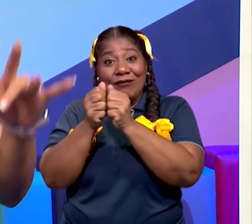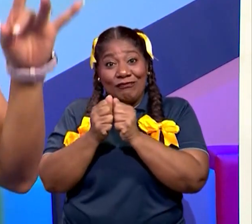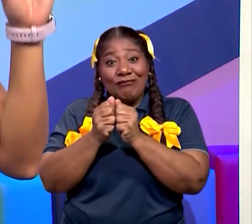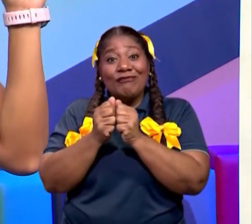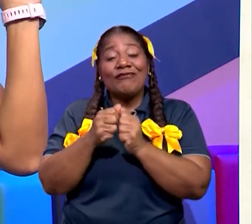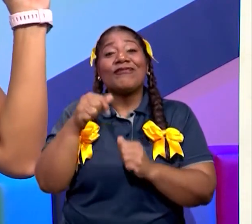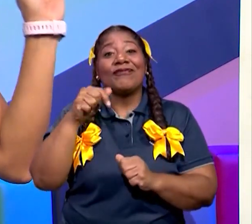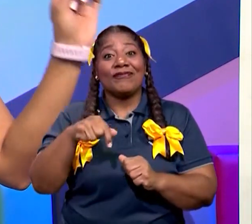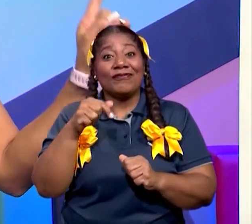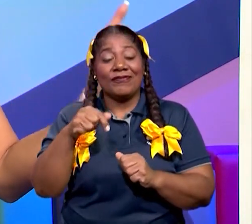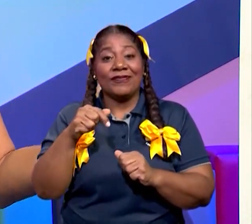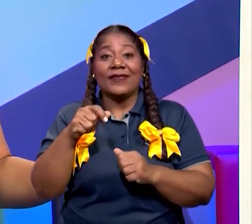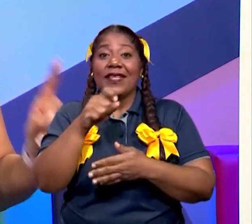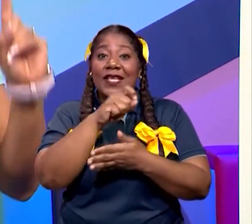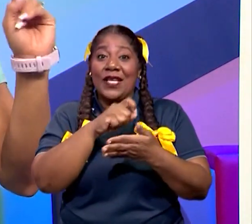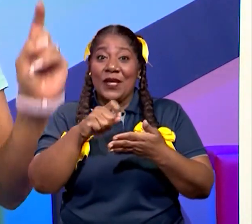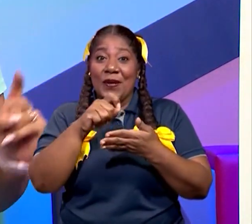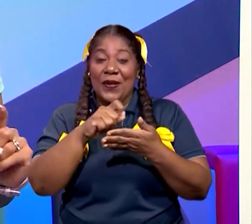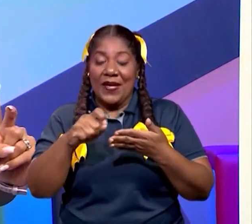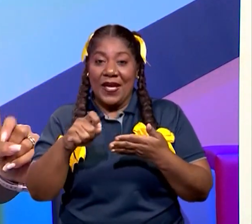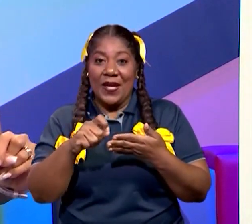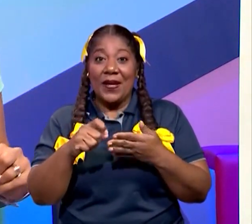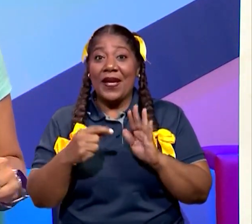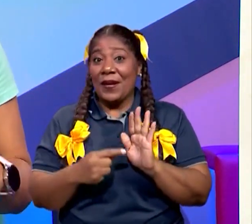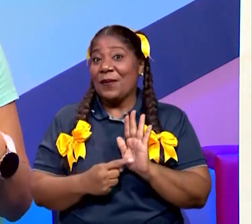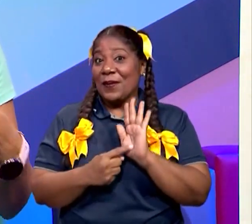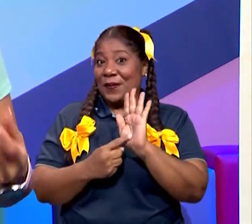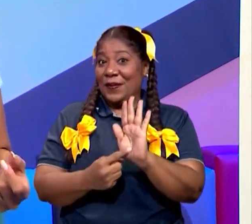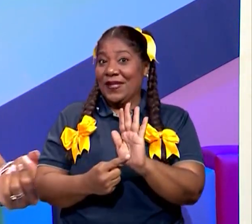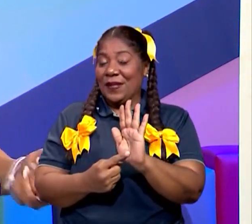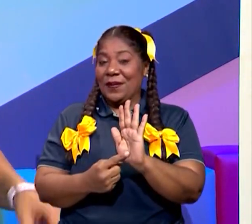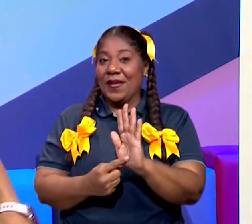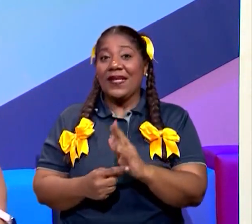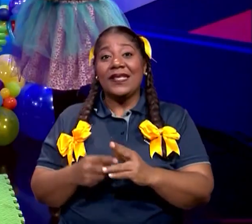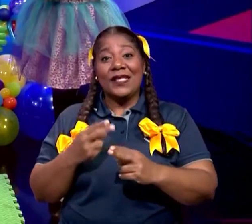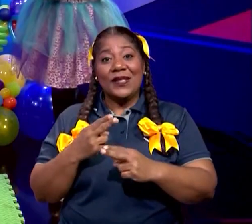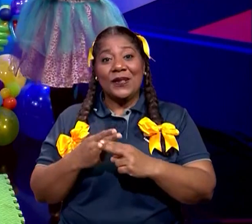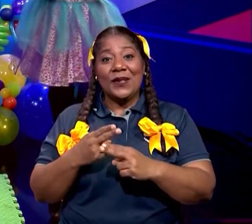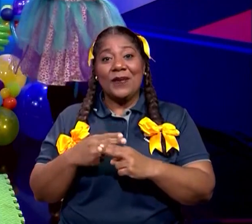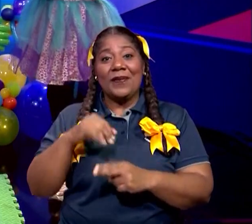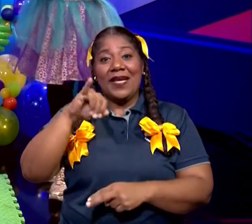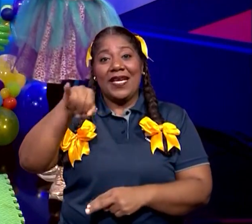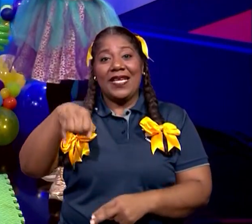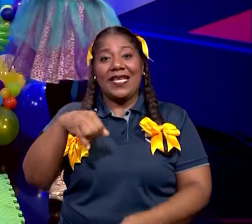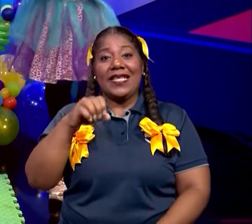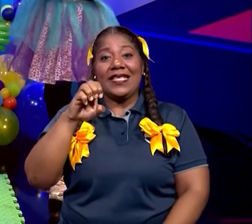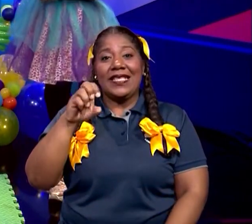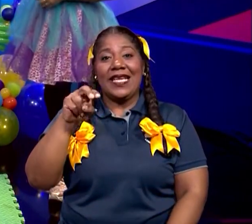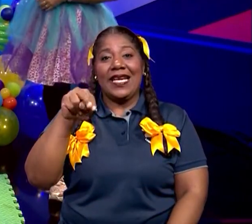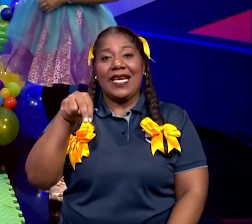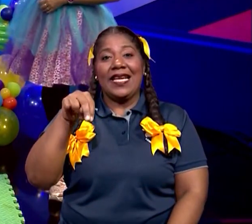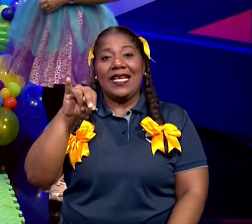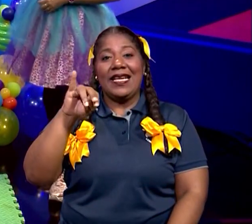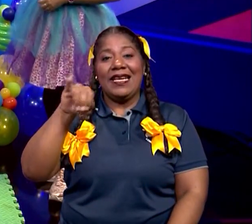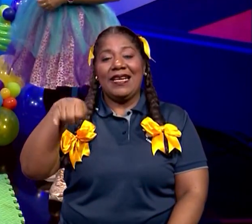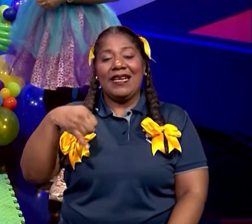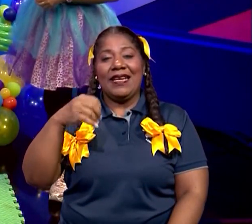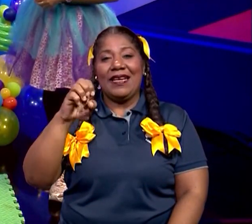desde una escuelita. Y vamos a presentarla. Ella se llama Jennifer. ¿Cómo estás, Jennifer?